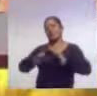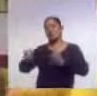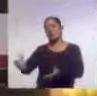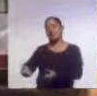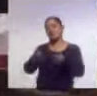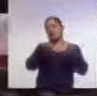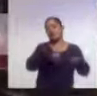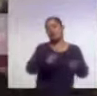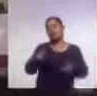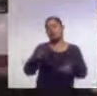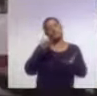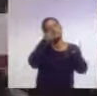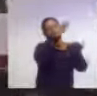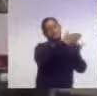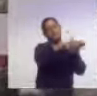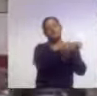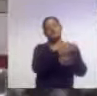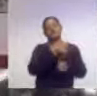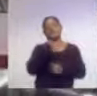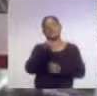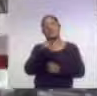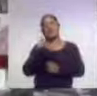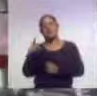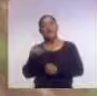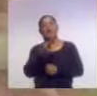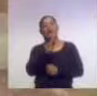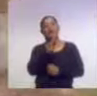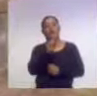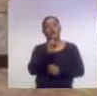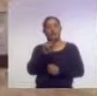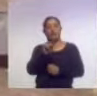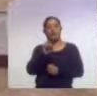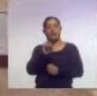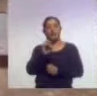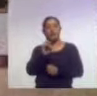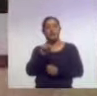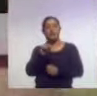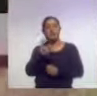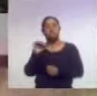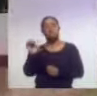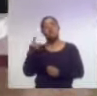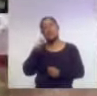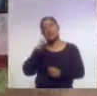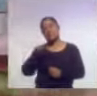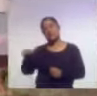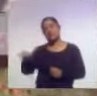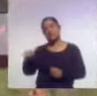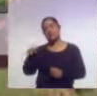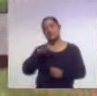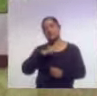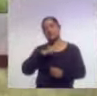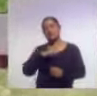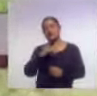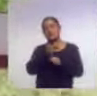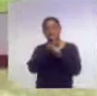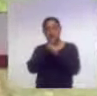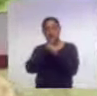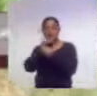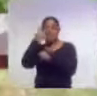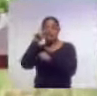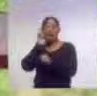Servicio Médico Forense. La dependencia encargada de Procurar Justicia lleva a cabo las diligencias pertinentes para deslindar